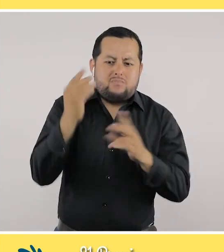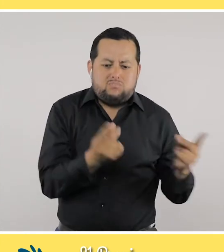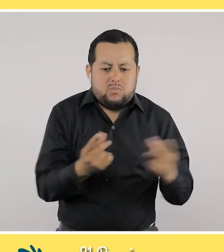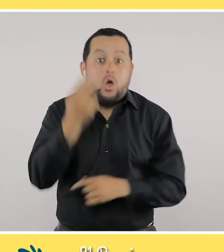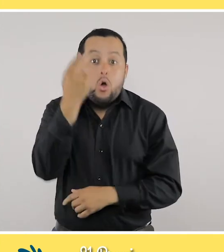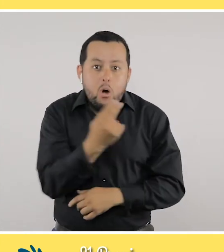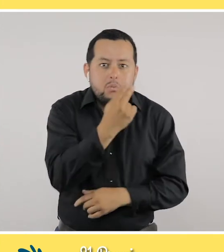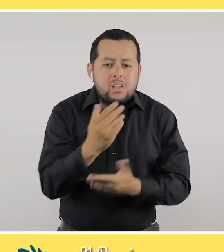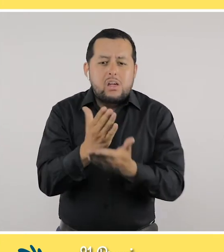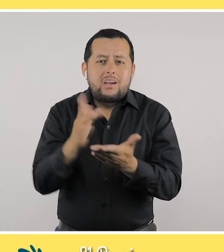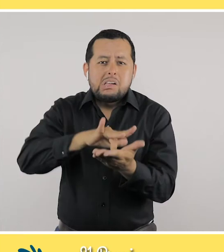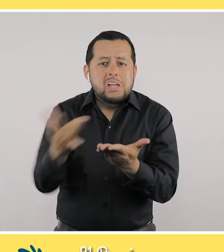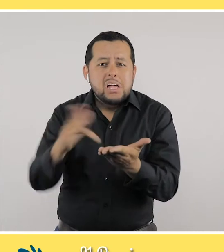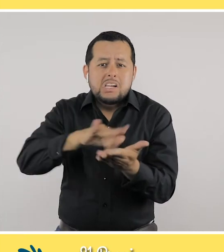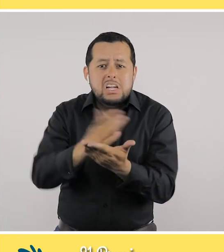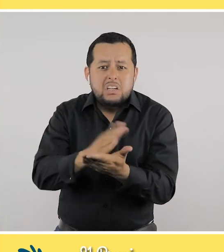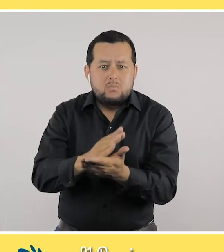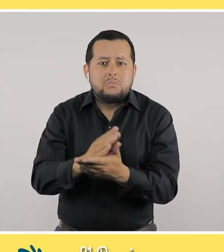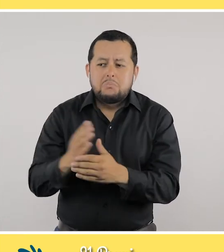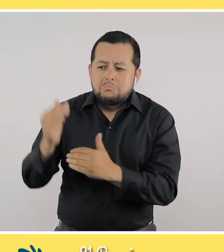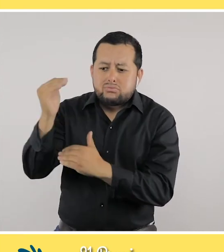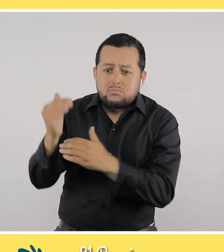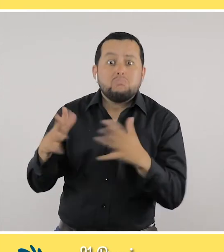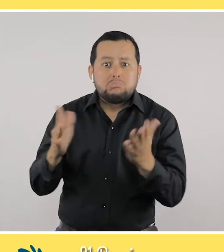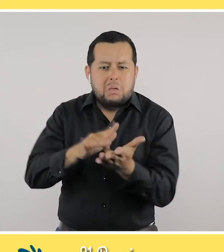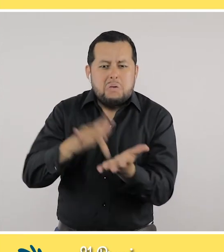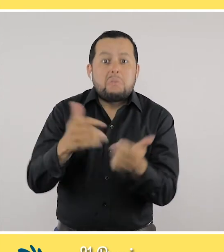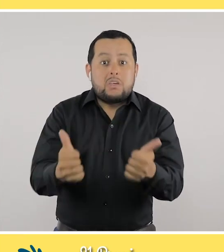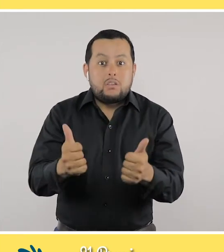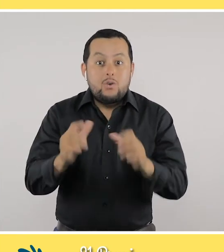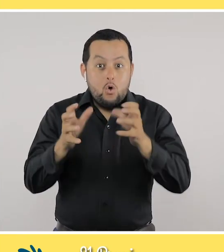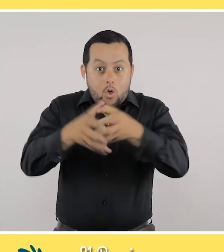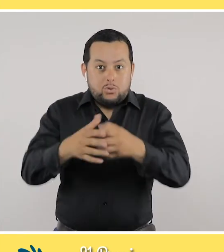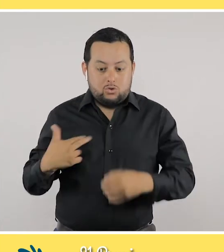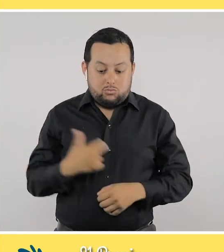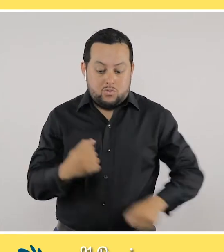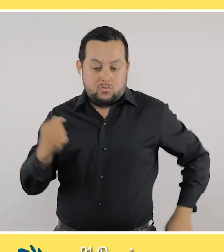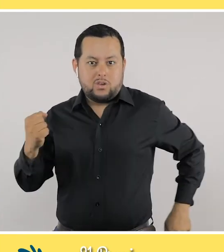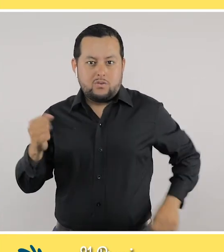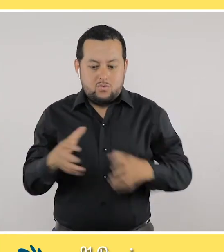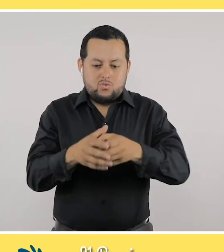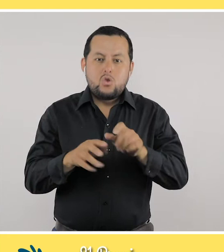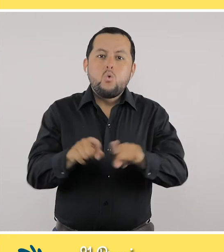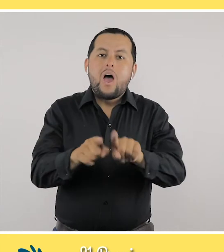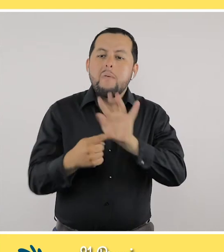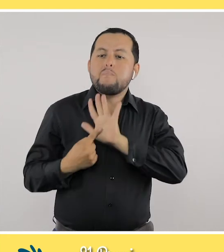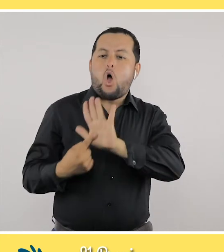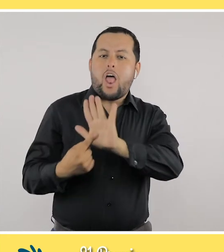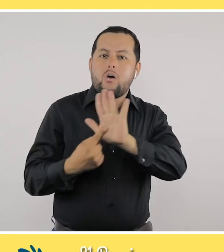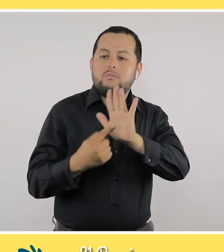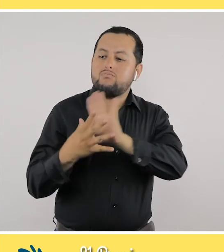aumentado la eficiencia, el compromiso, el ausentismo ha disminuido. Entonces lo que yo quiero es cojo el grupo de superhumanos, lo